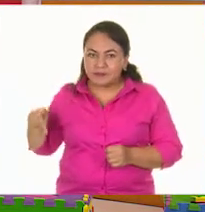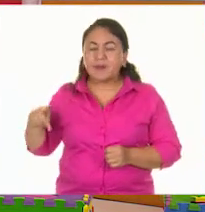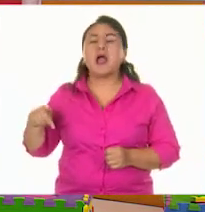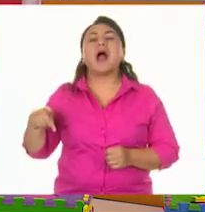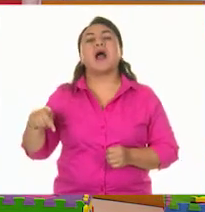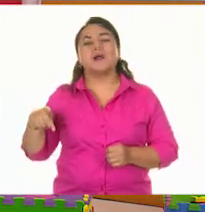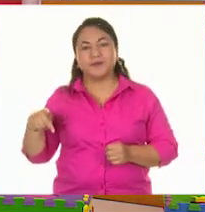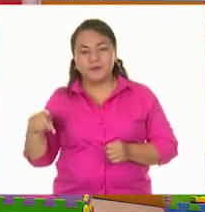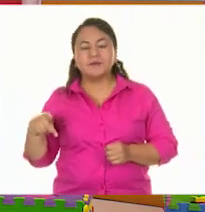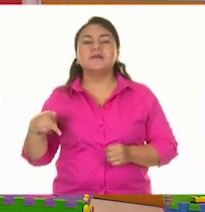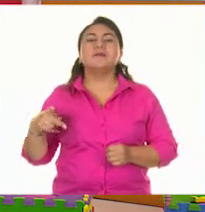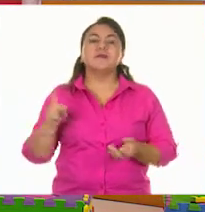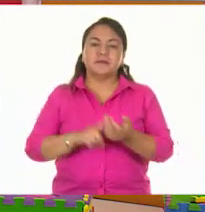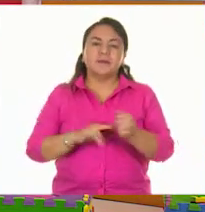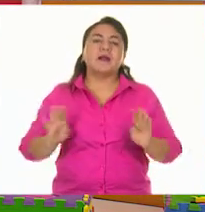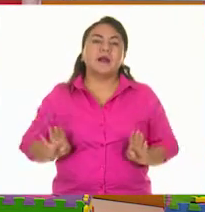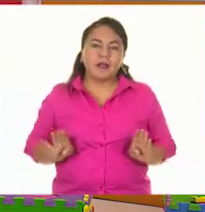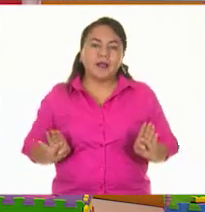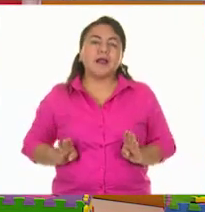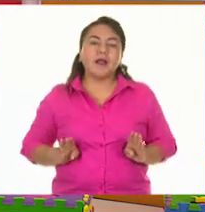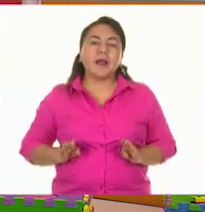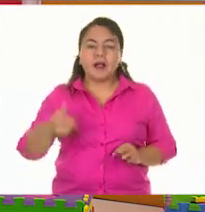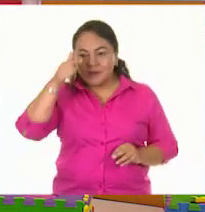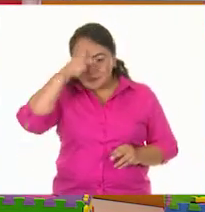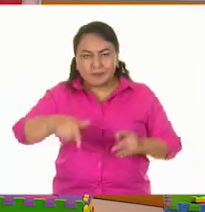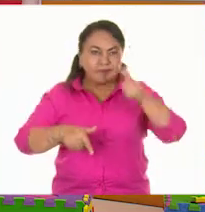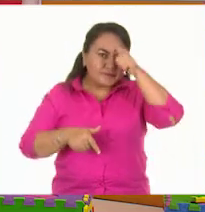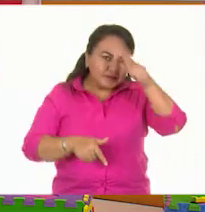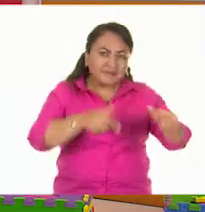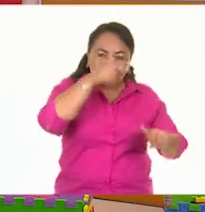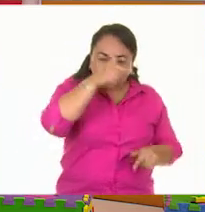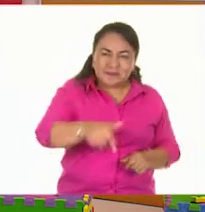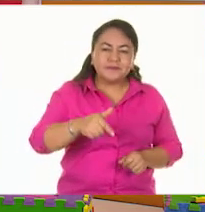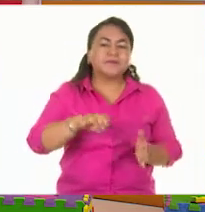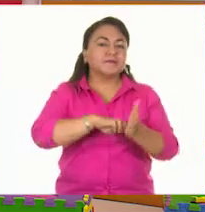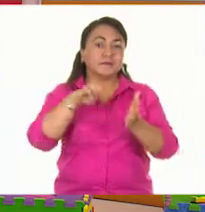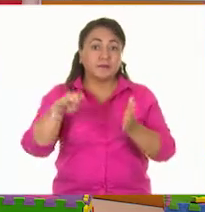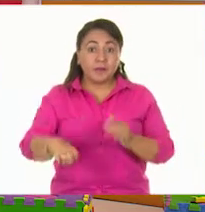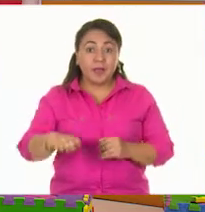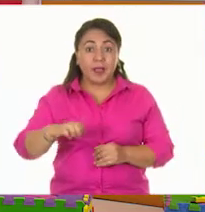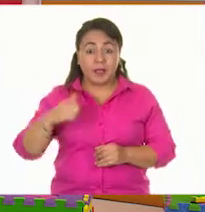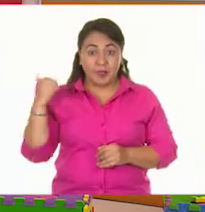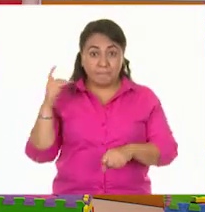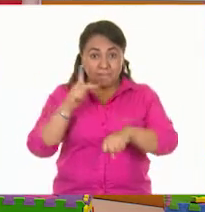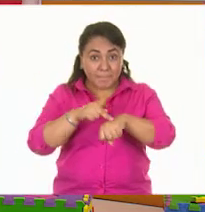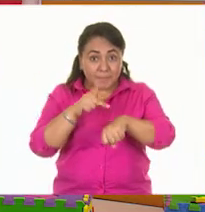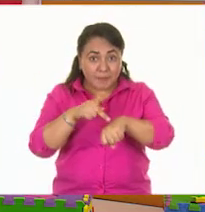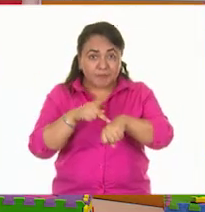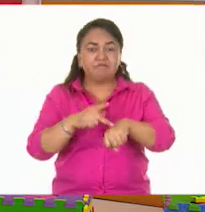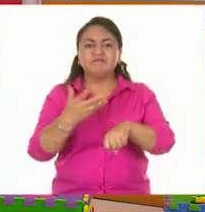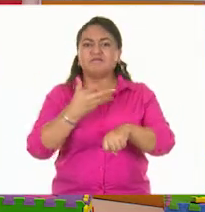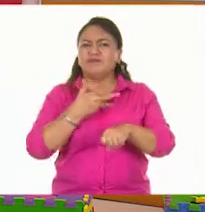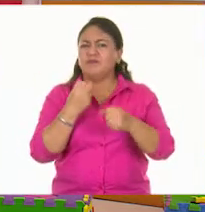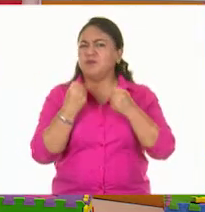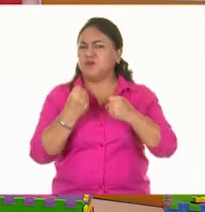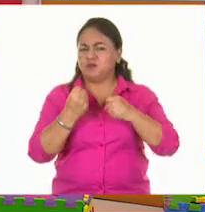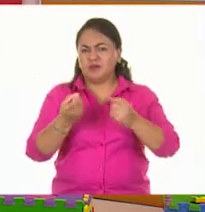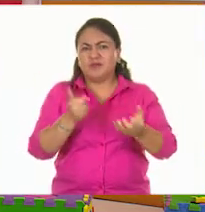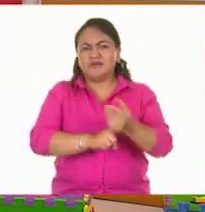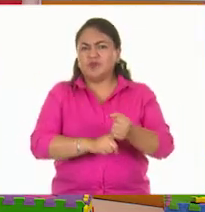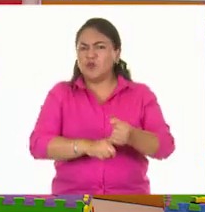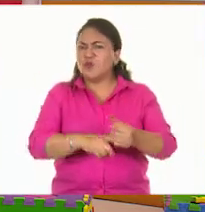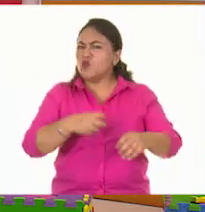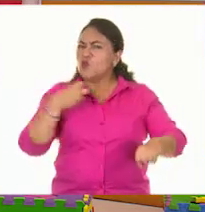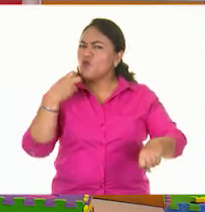va a ser las características que vamos a encontrar. En este caso, por ejemplo, la piedra tiene mucha rigidez, pero una